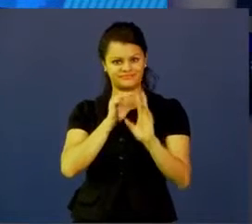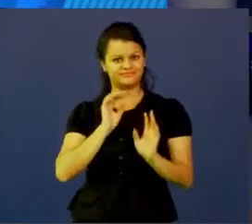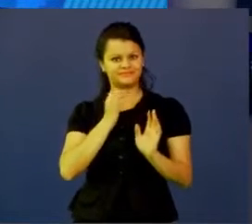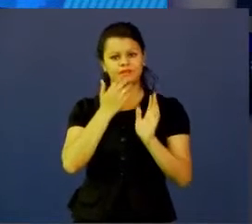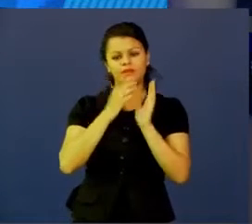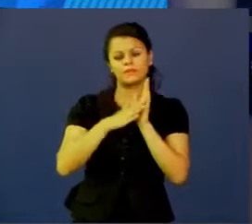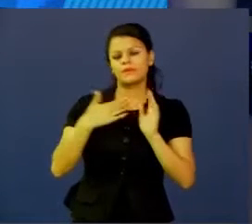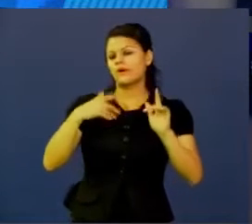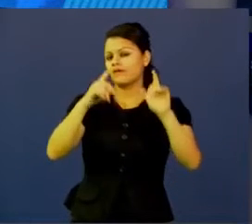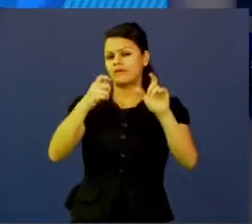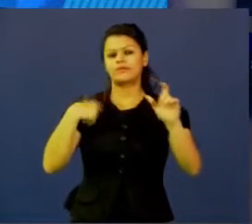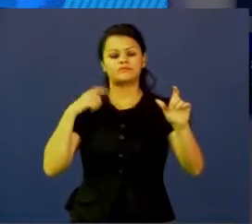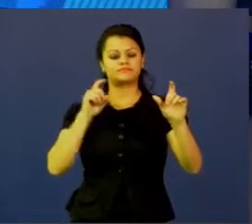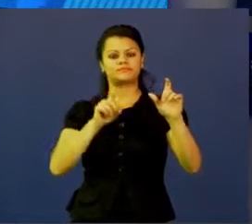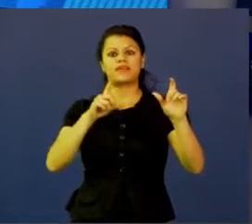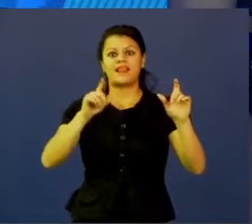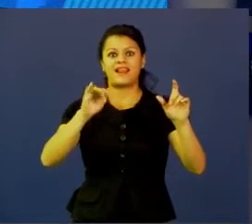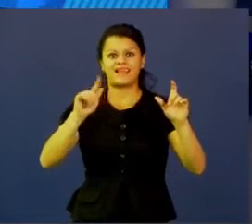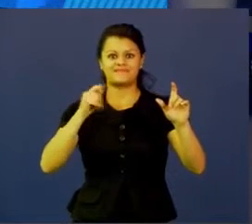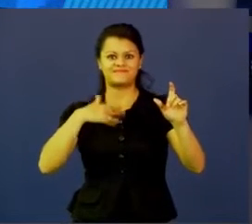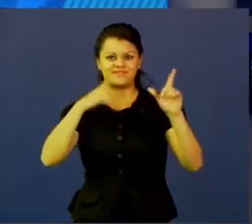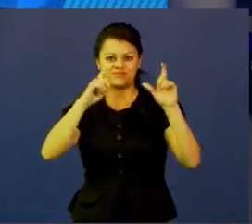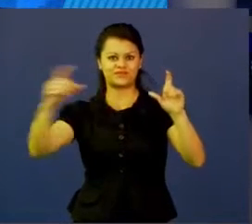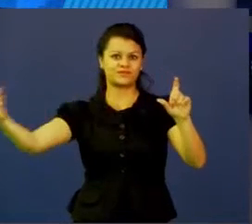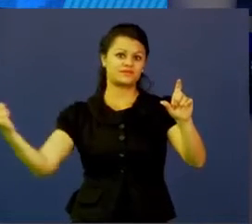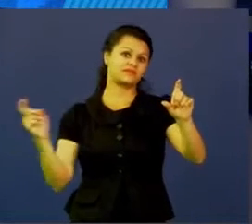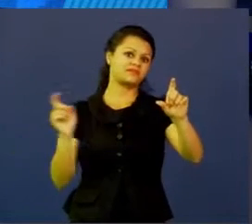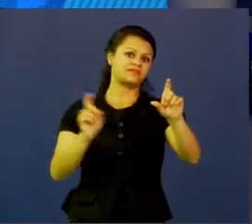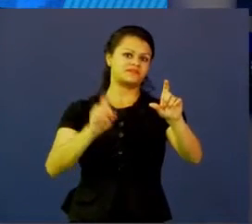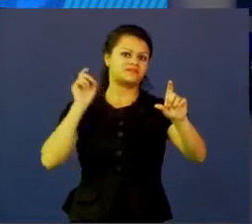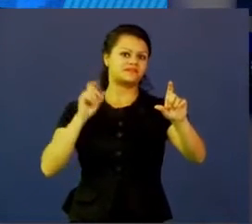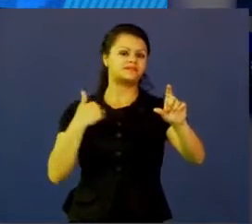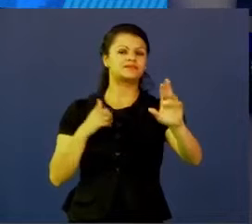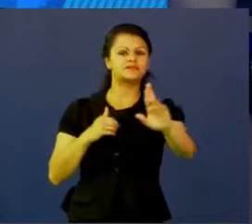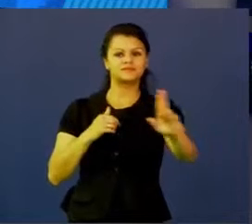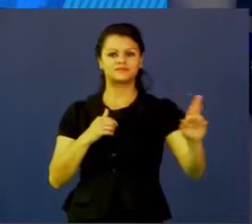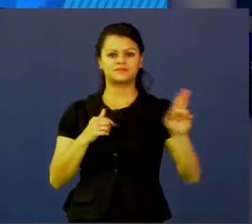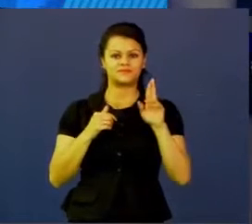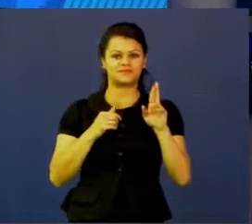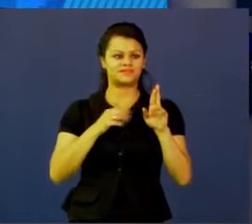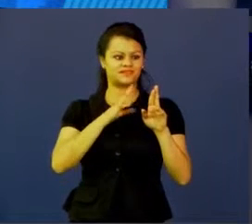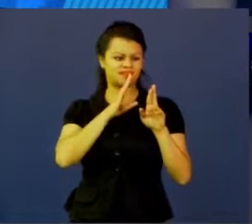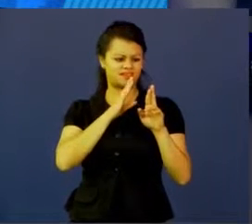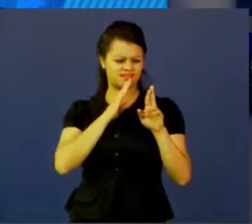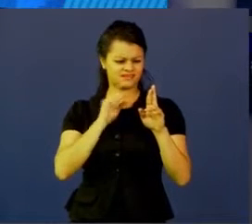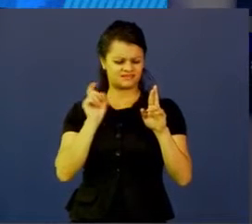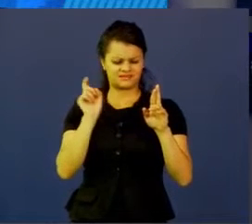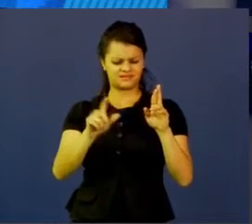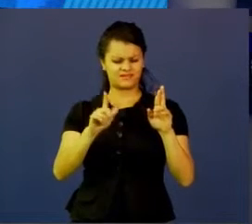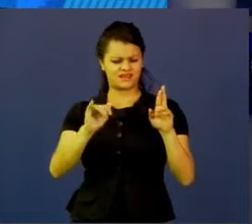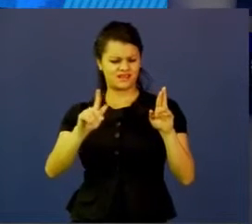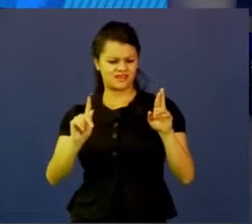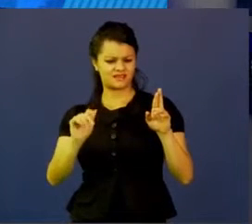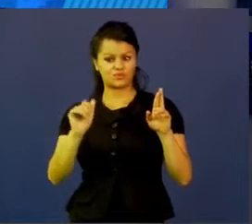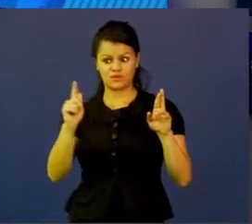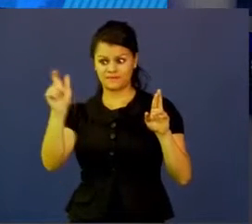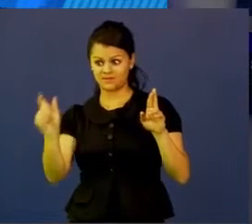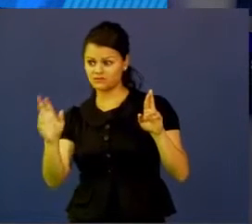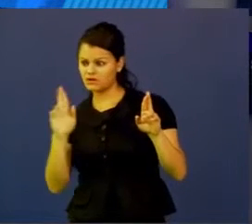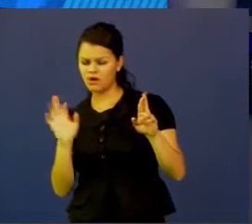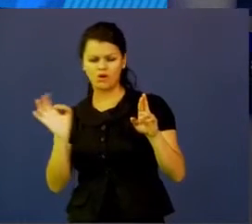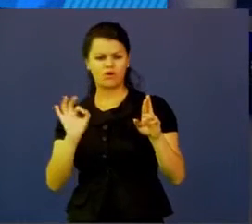la foto de uno en Facebook o en Twitter, uno ya no sabe si fue la persona realmente o fue su robot, ahí vamos a tener algunos problemas.